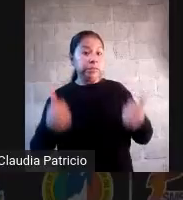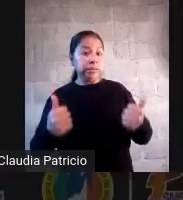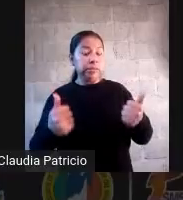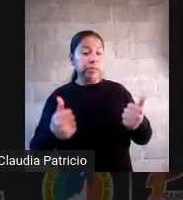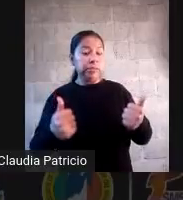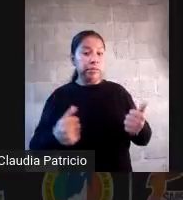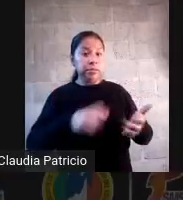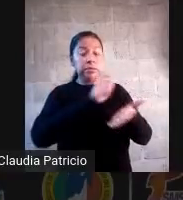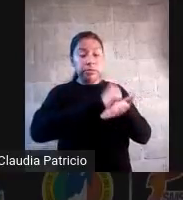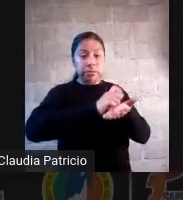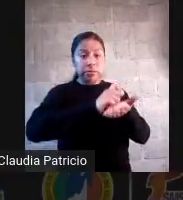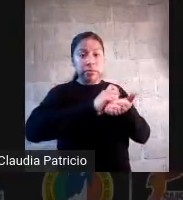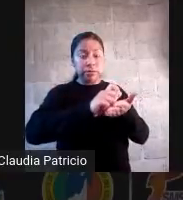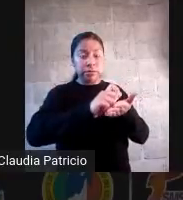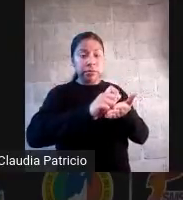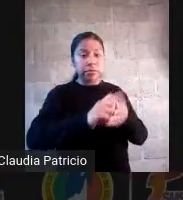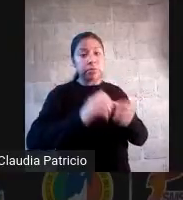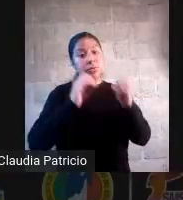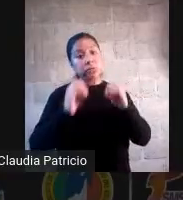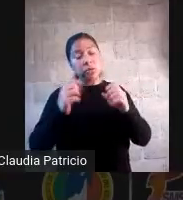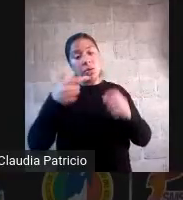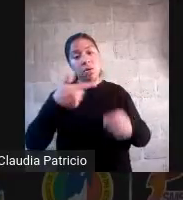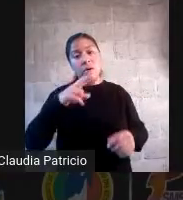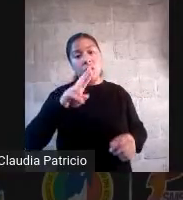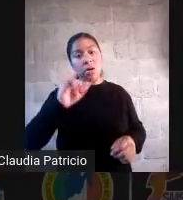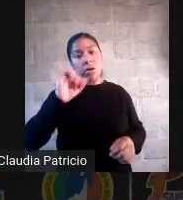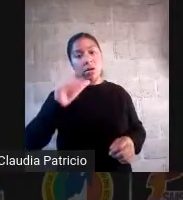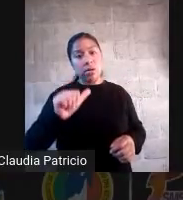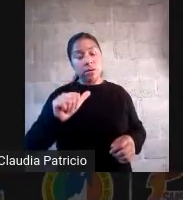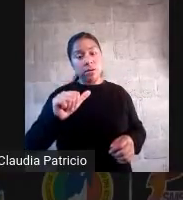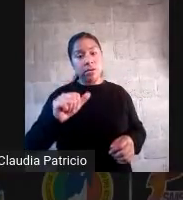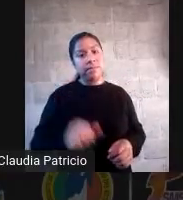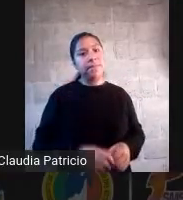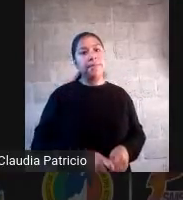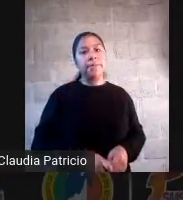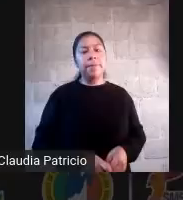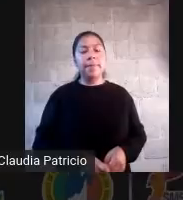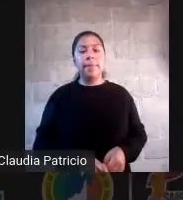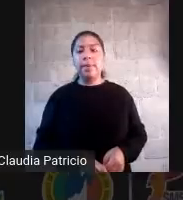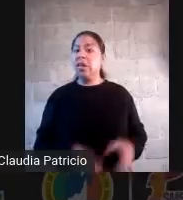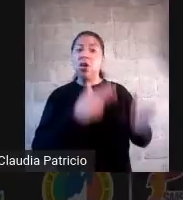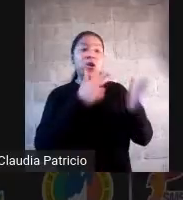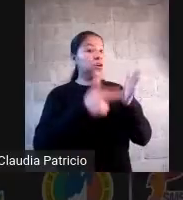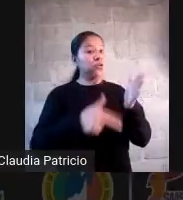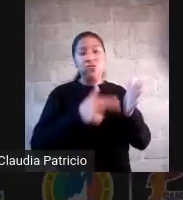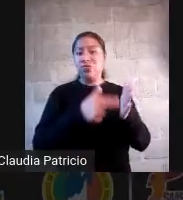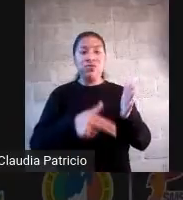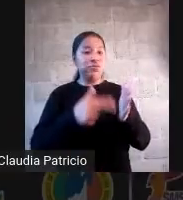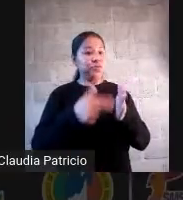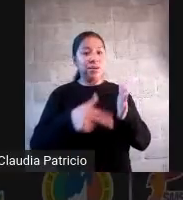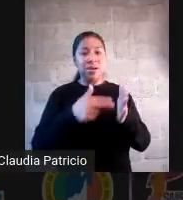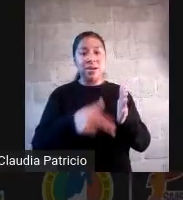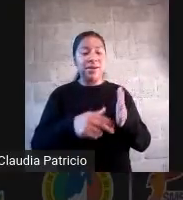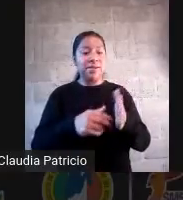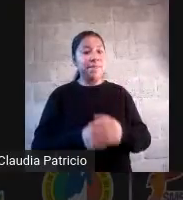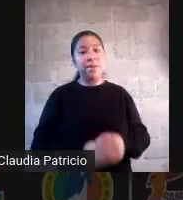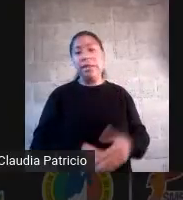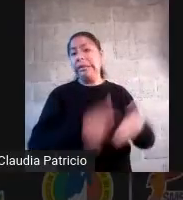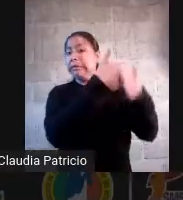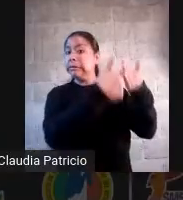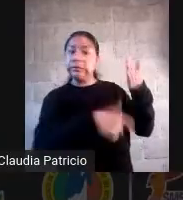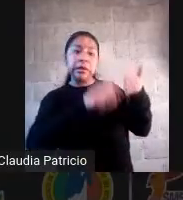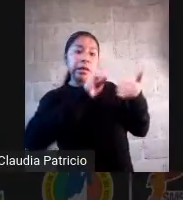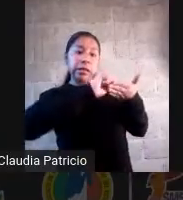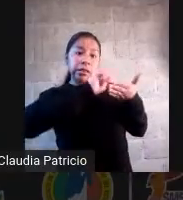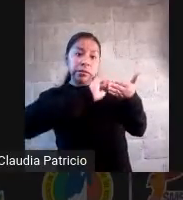su nombre lo dice, no son ni herramientas ni son instrumentos de evaluación.